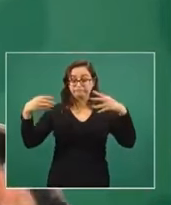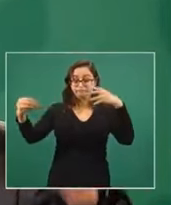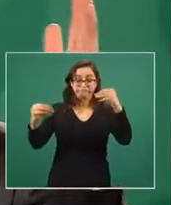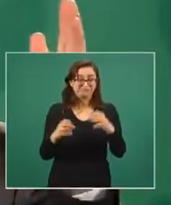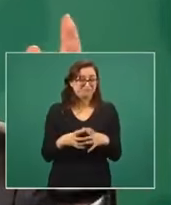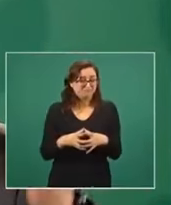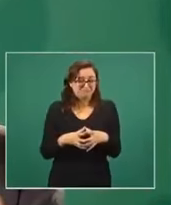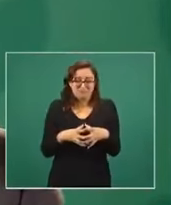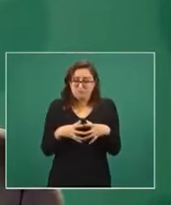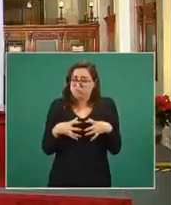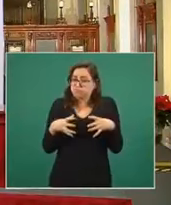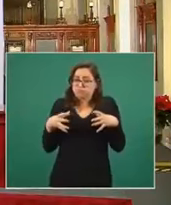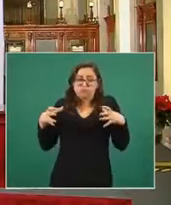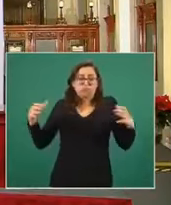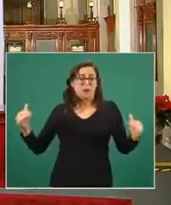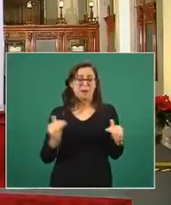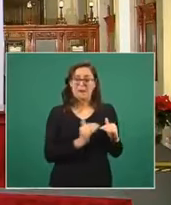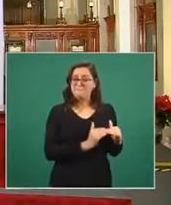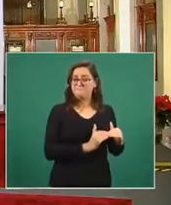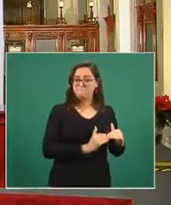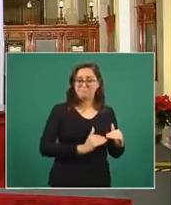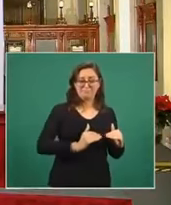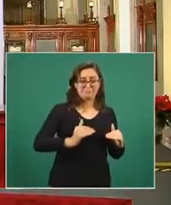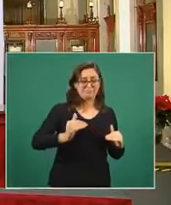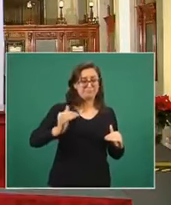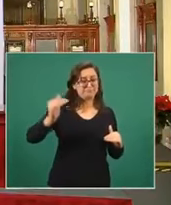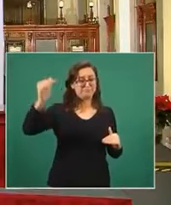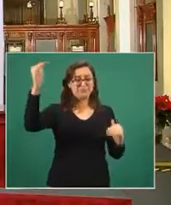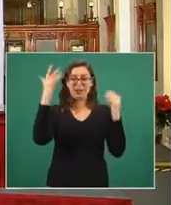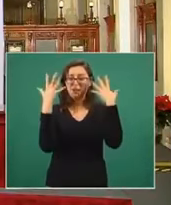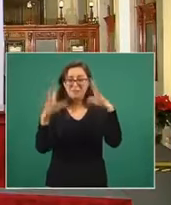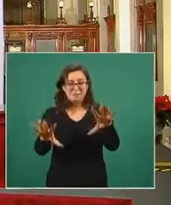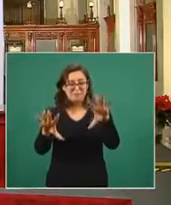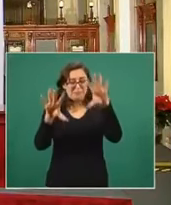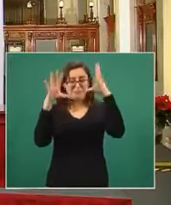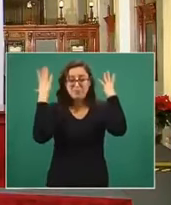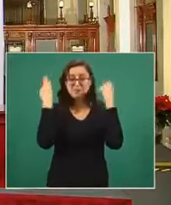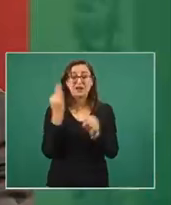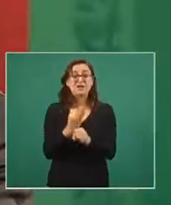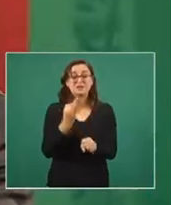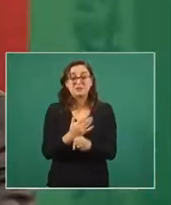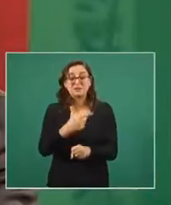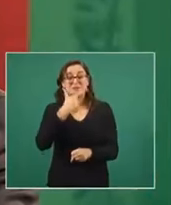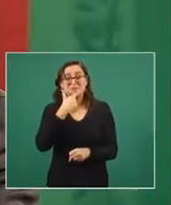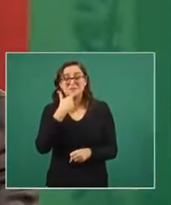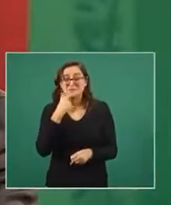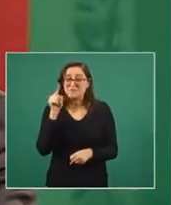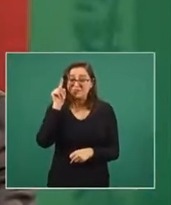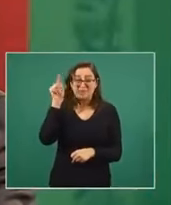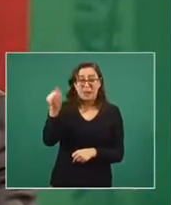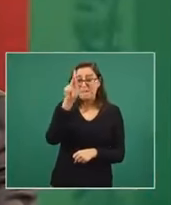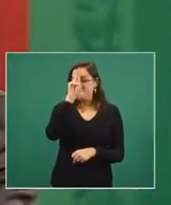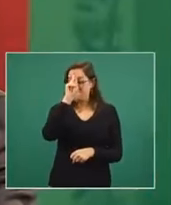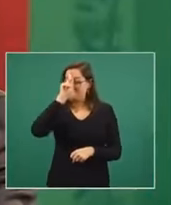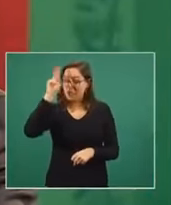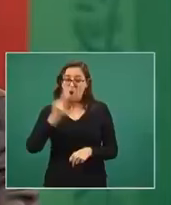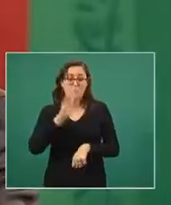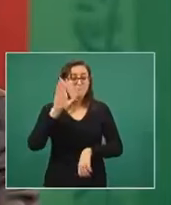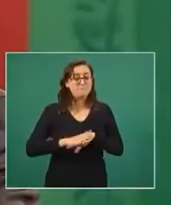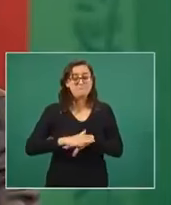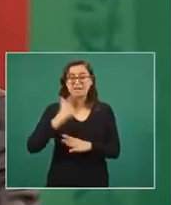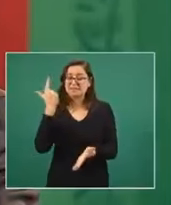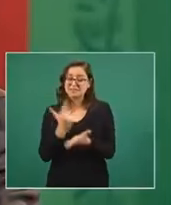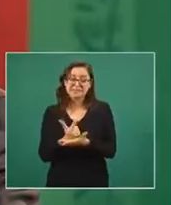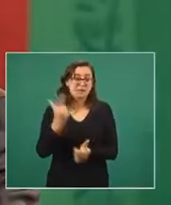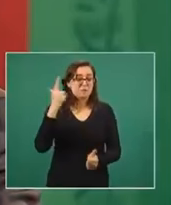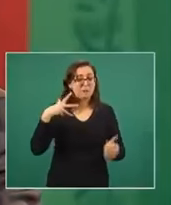exponencial muy, muy acelerado. En este momento el Reino Unido es el país del mundo que tiene la mayor cantidad